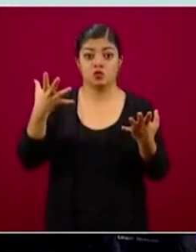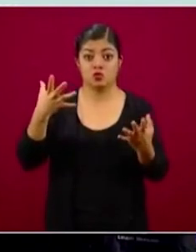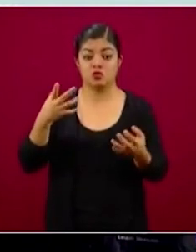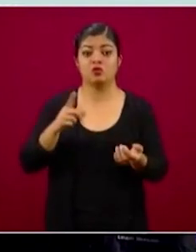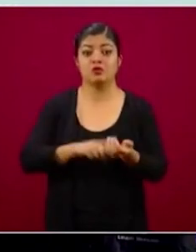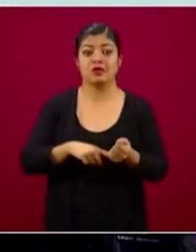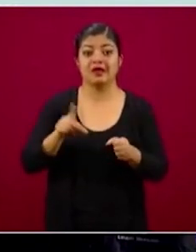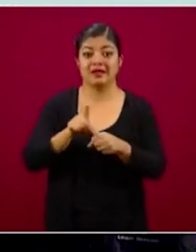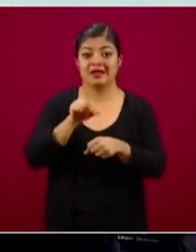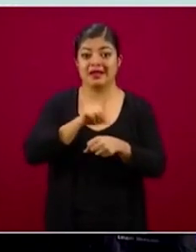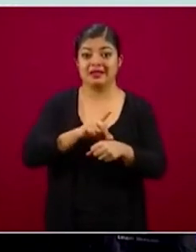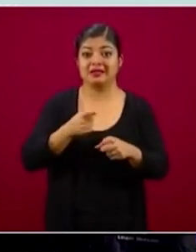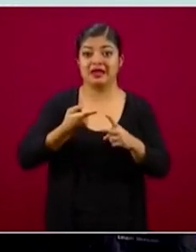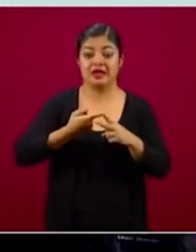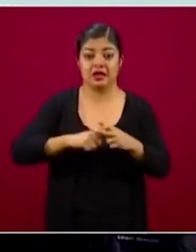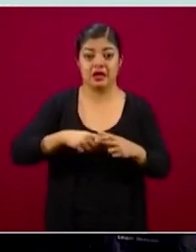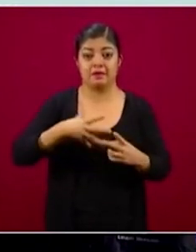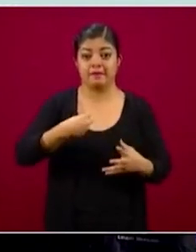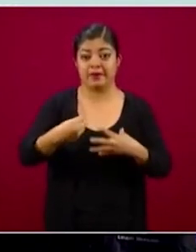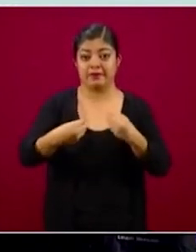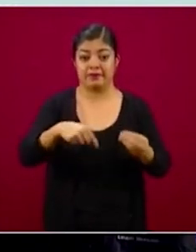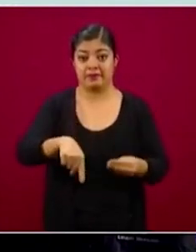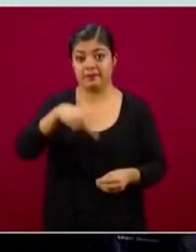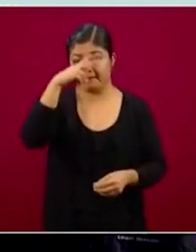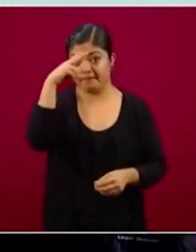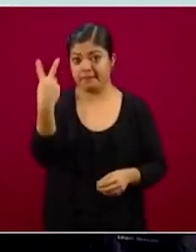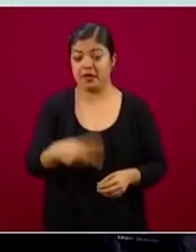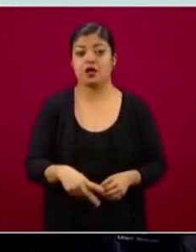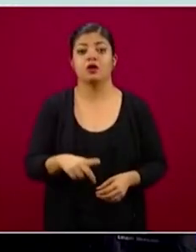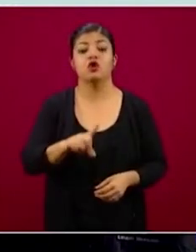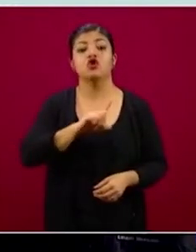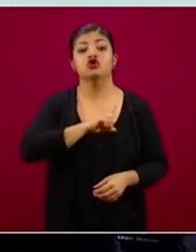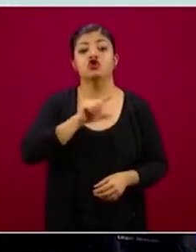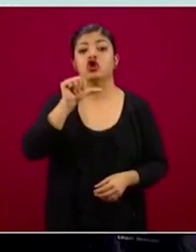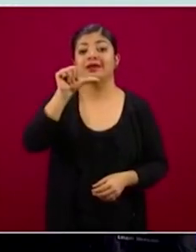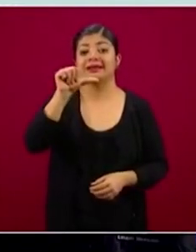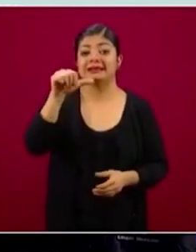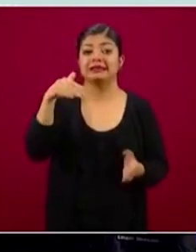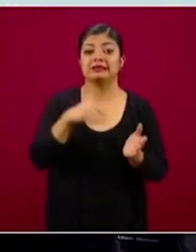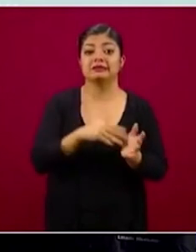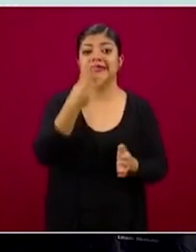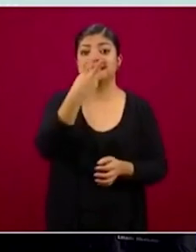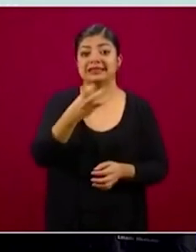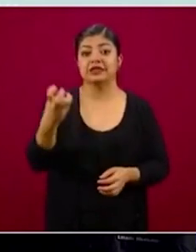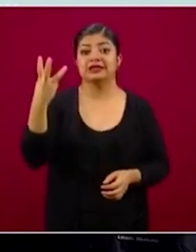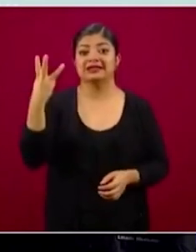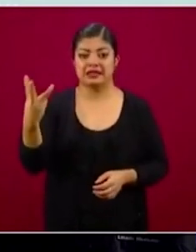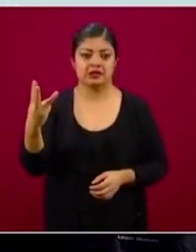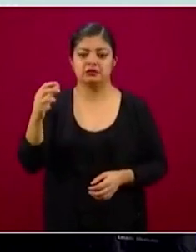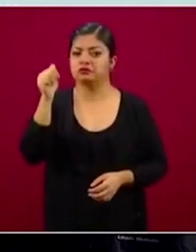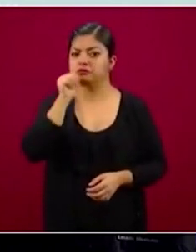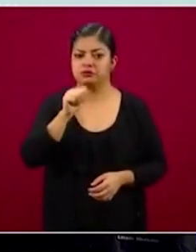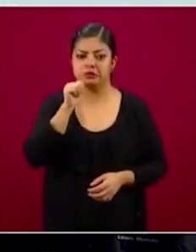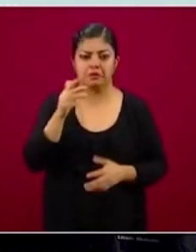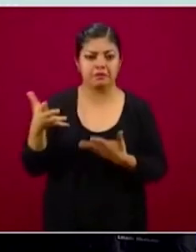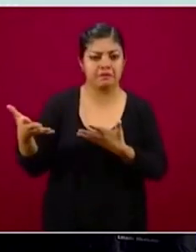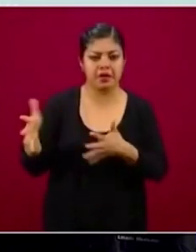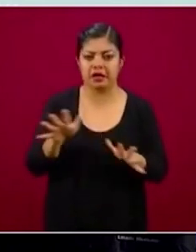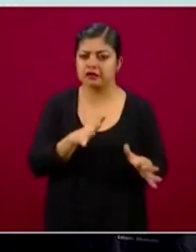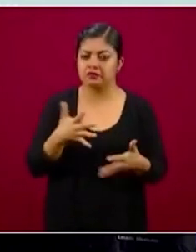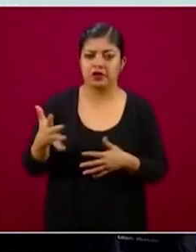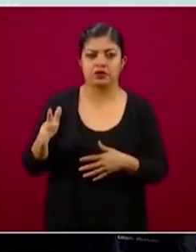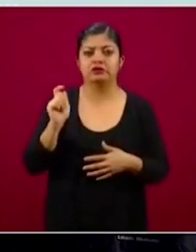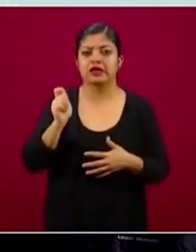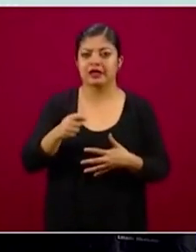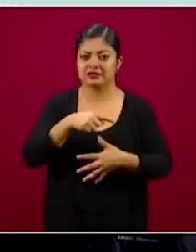desde que inició la epidemia en México, sólo 16 mil 303, que siempre ha estado alrededor de una quinta